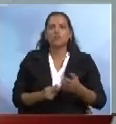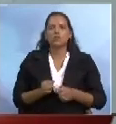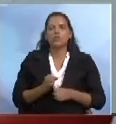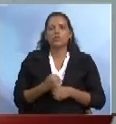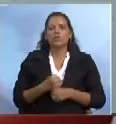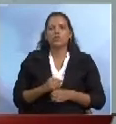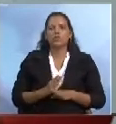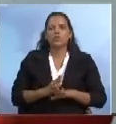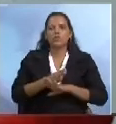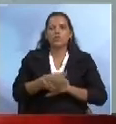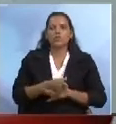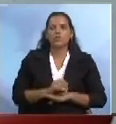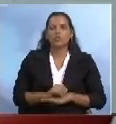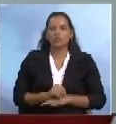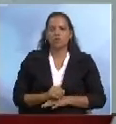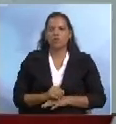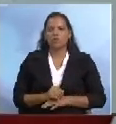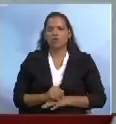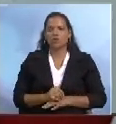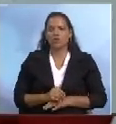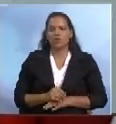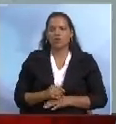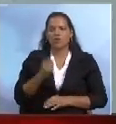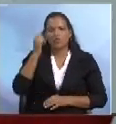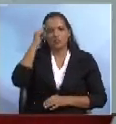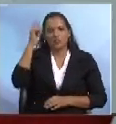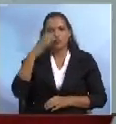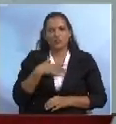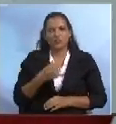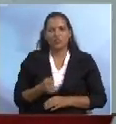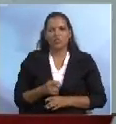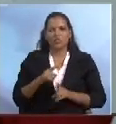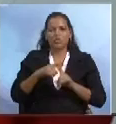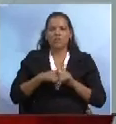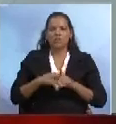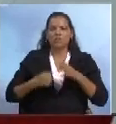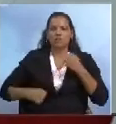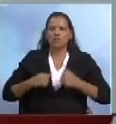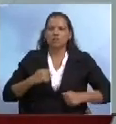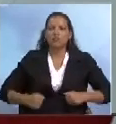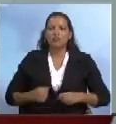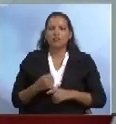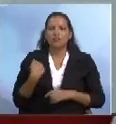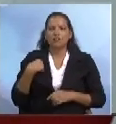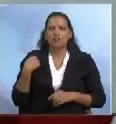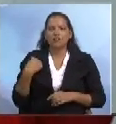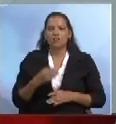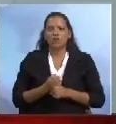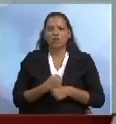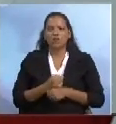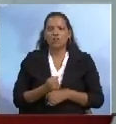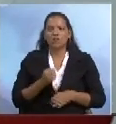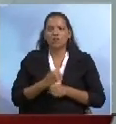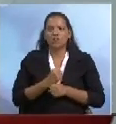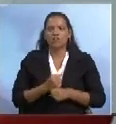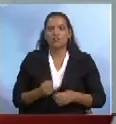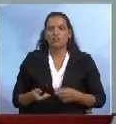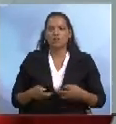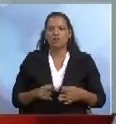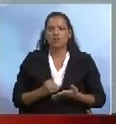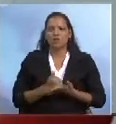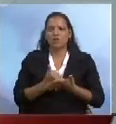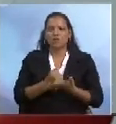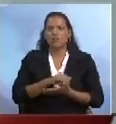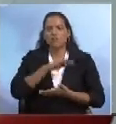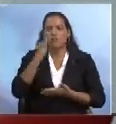hacerse una vez que pasen las lluvias. Entonces, la propuesta era que en el mes de mayo prácticamente íbamos a hacer las cunetas de coronación y dábamos por